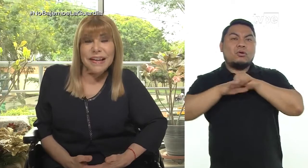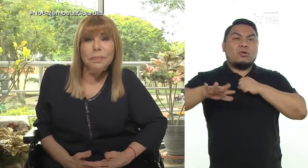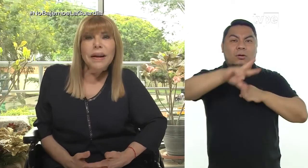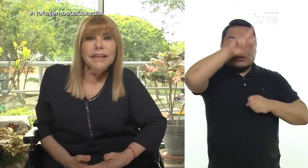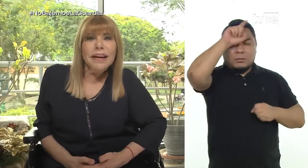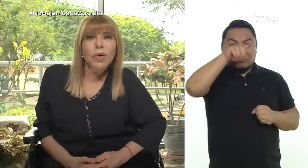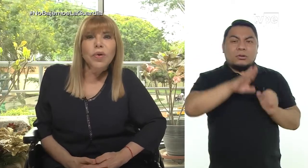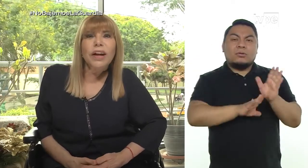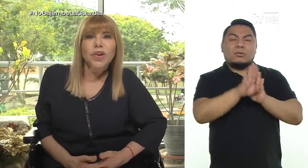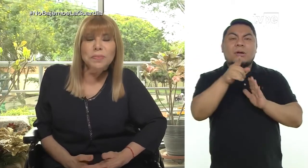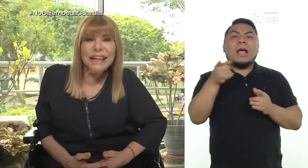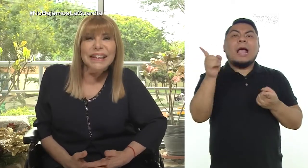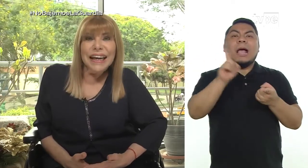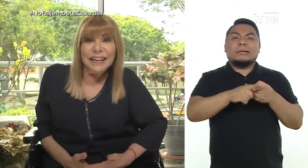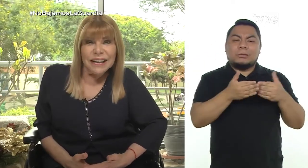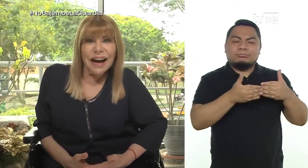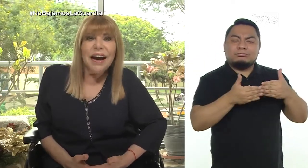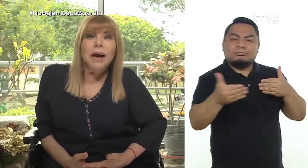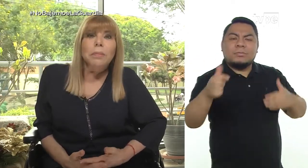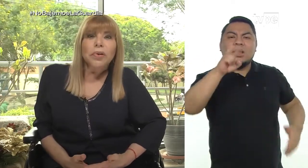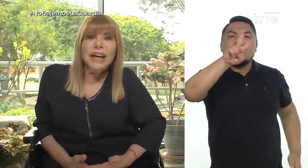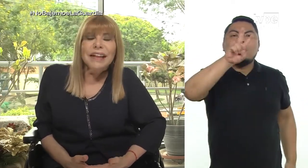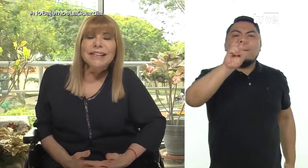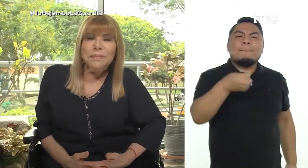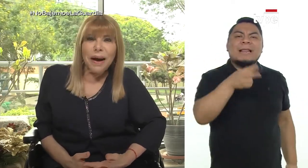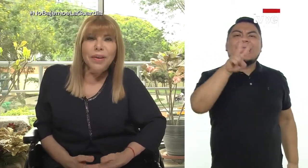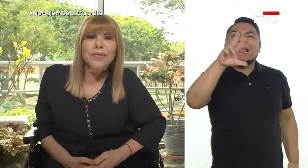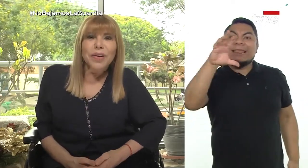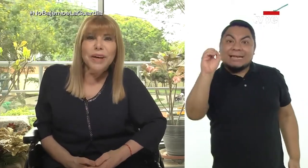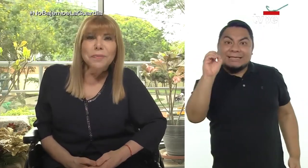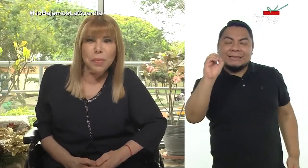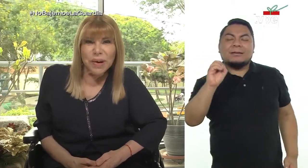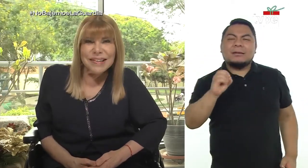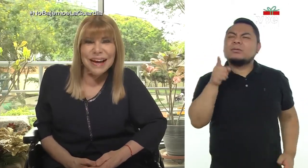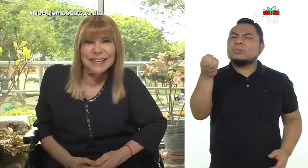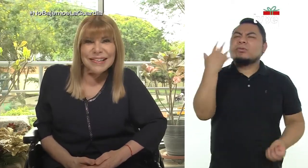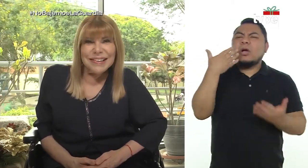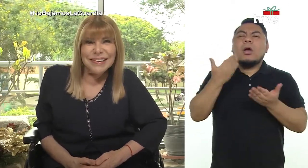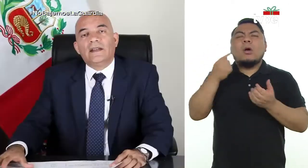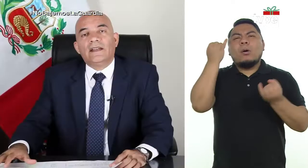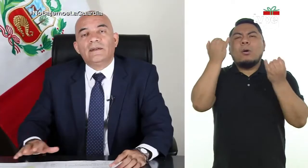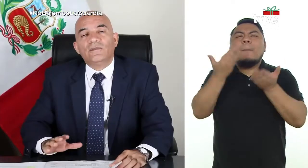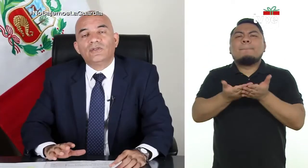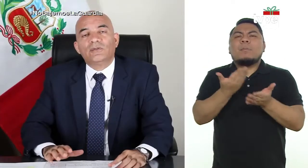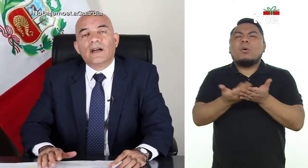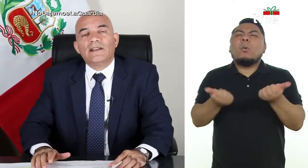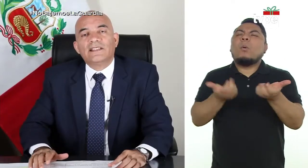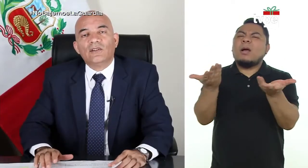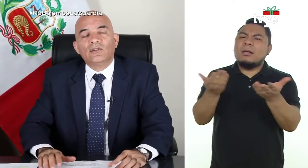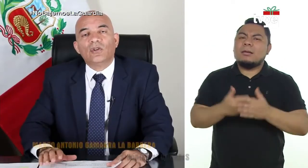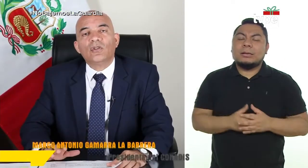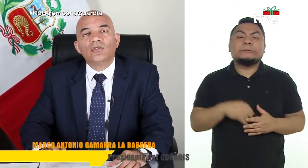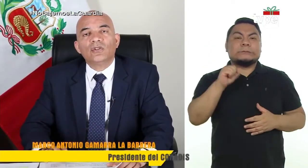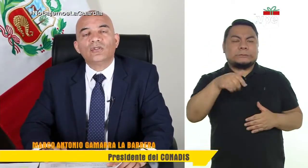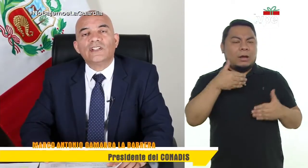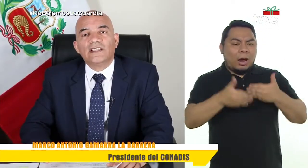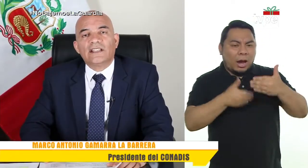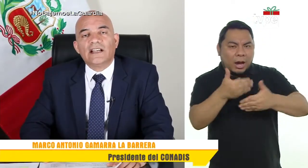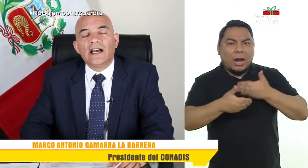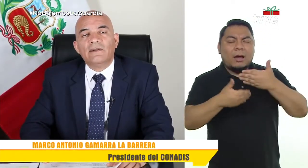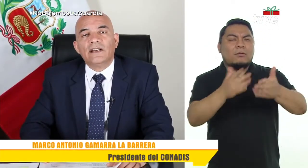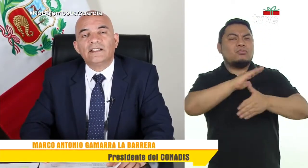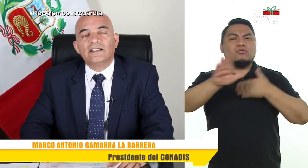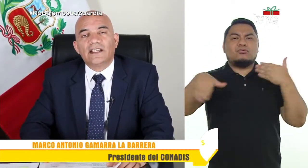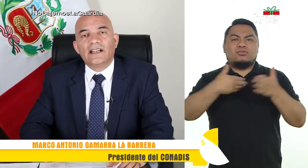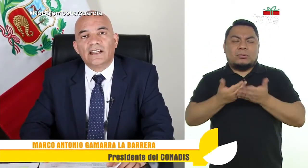discapacidad para el desarrollo al 2030. ¿Podría anticiparnos algunas propuestas? Hemos avanzado todos los